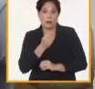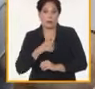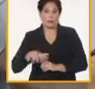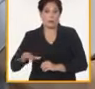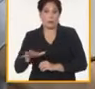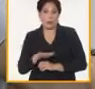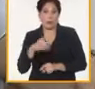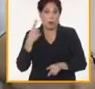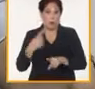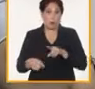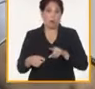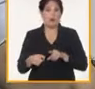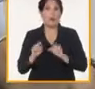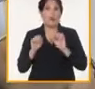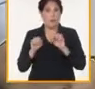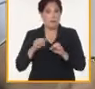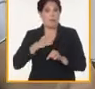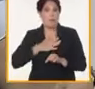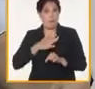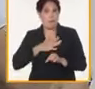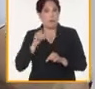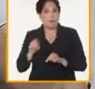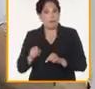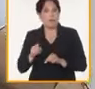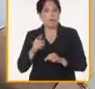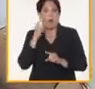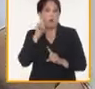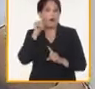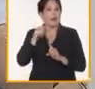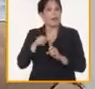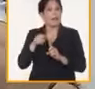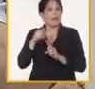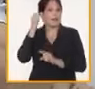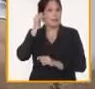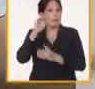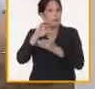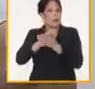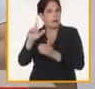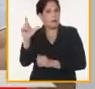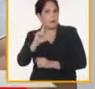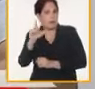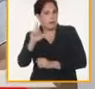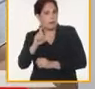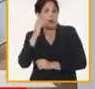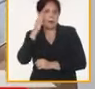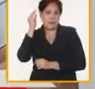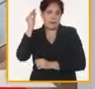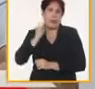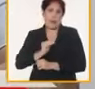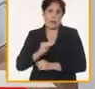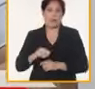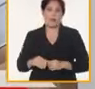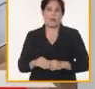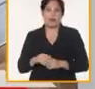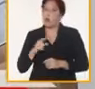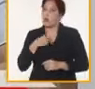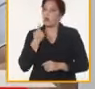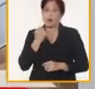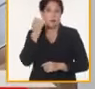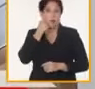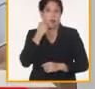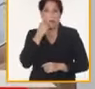y también como parte de los propios propósitos que tiene la federación y la brecha de género le hemos prestado